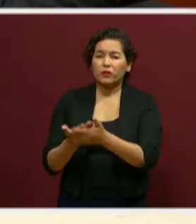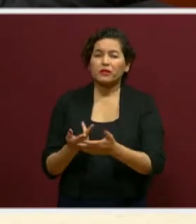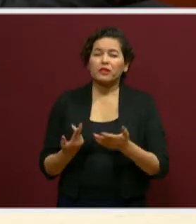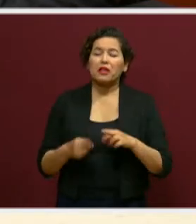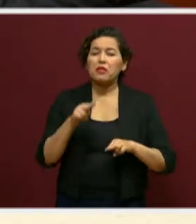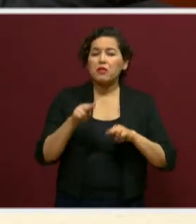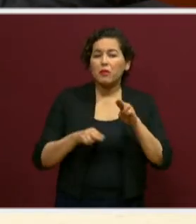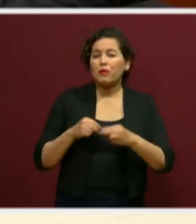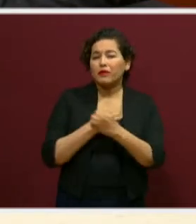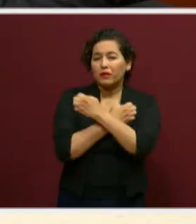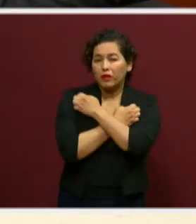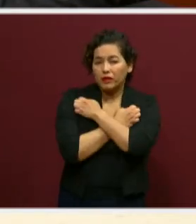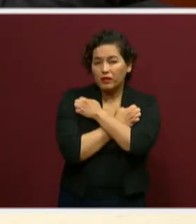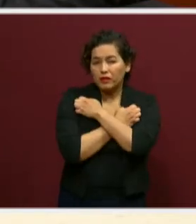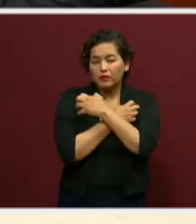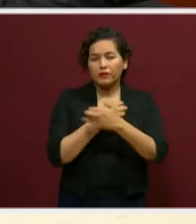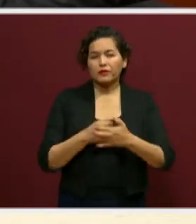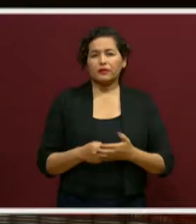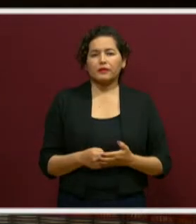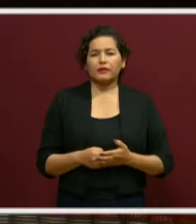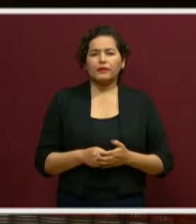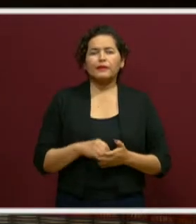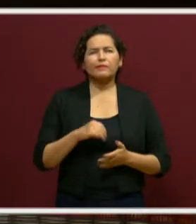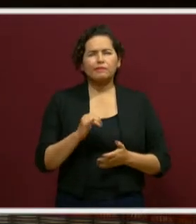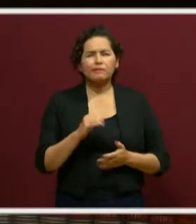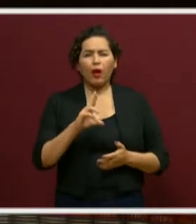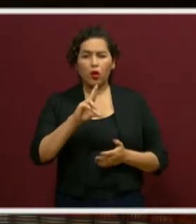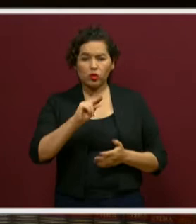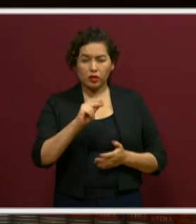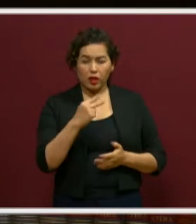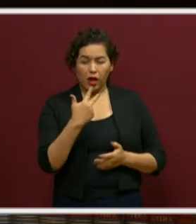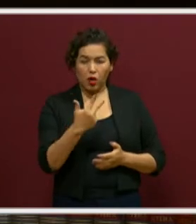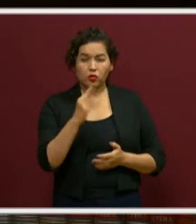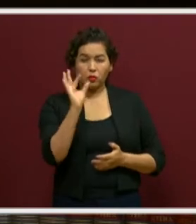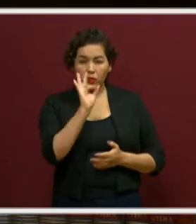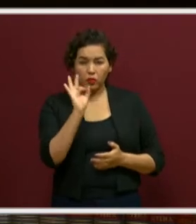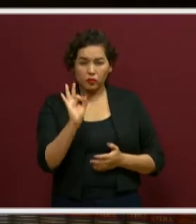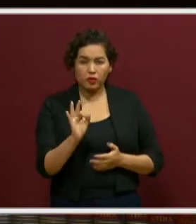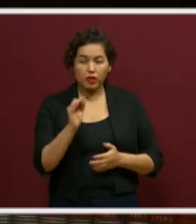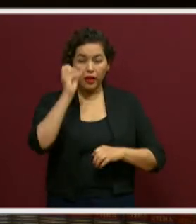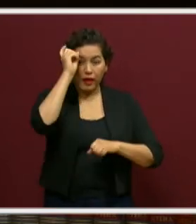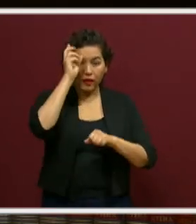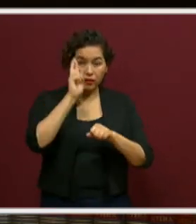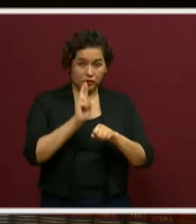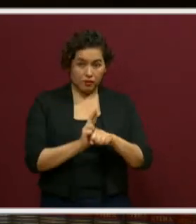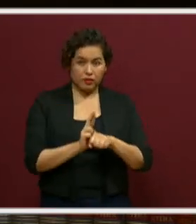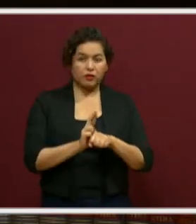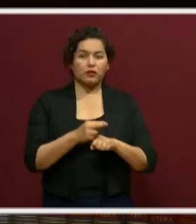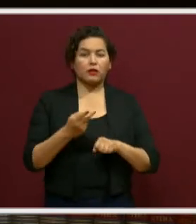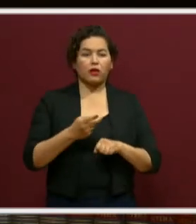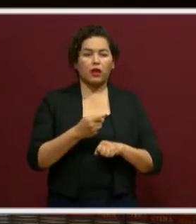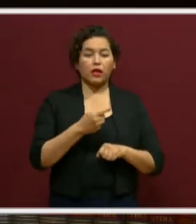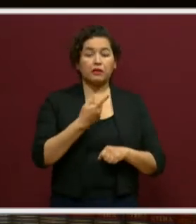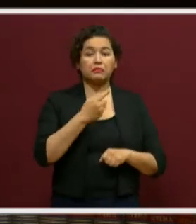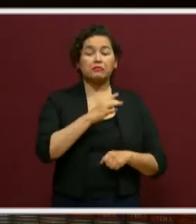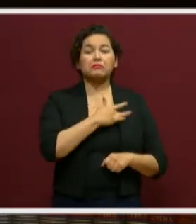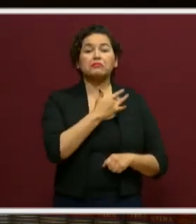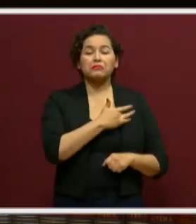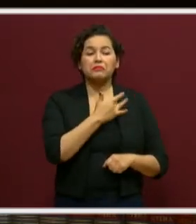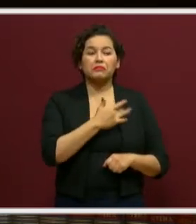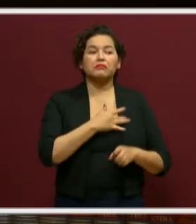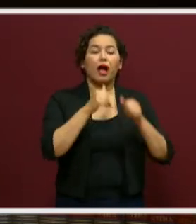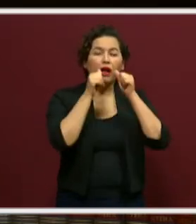Resulta muy interesante que el 88% de los directivos consideran que se atendió